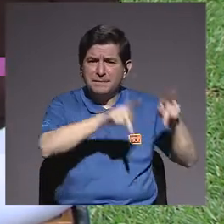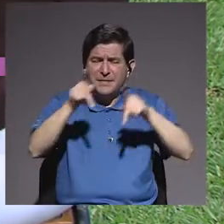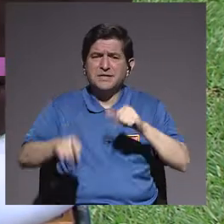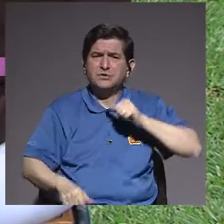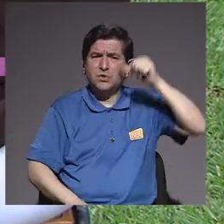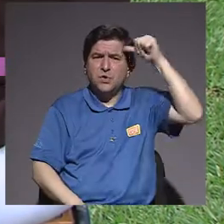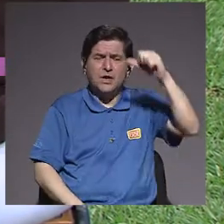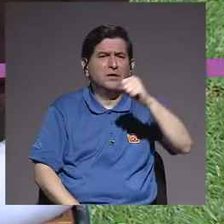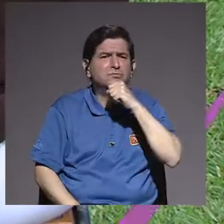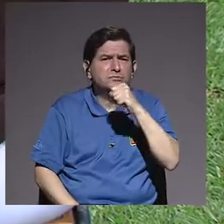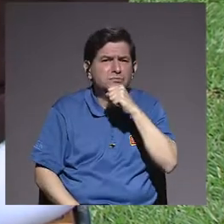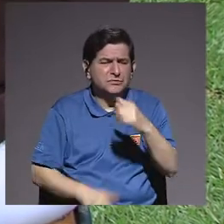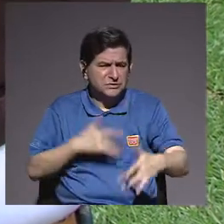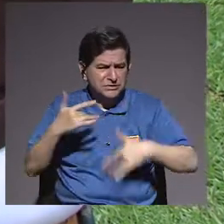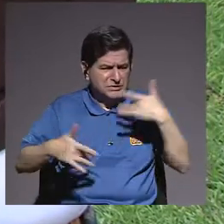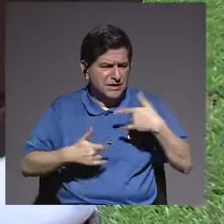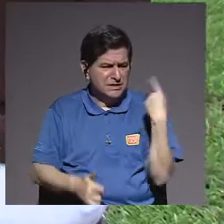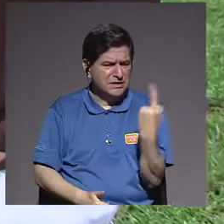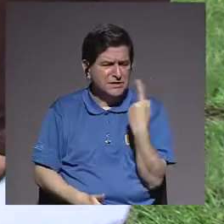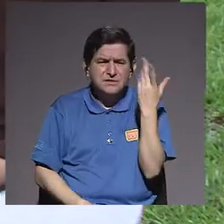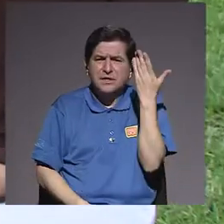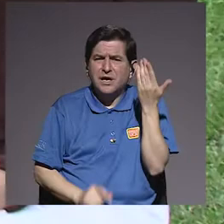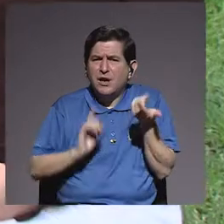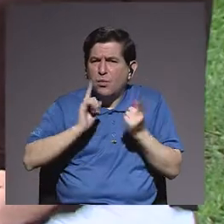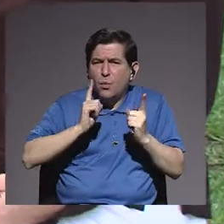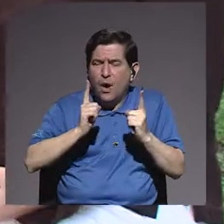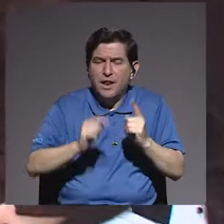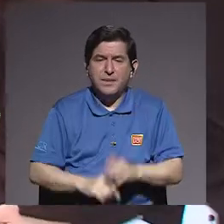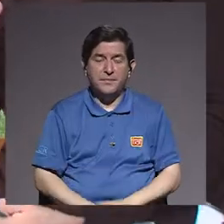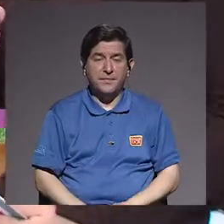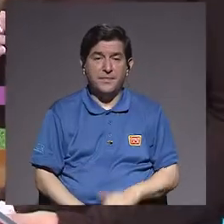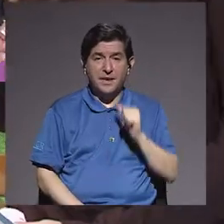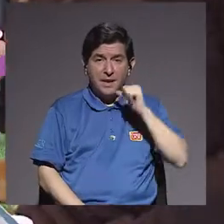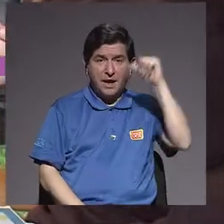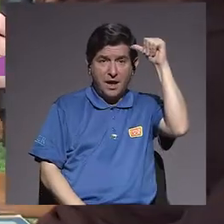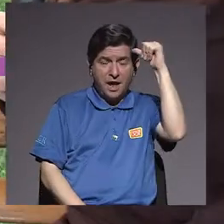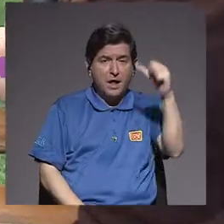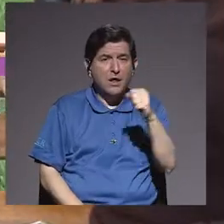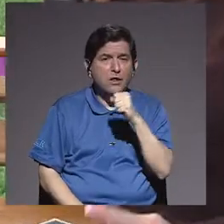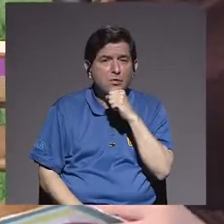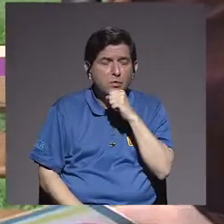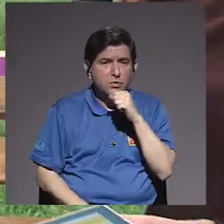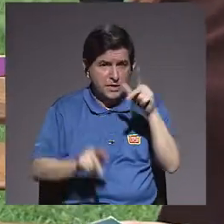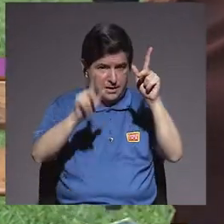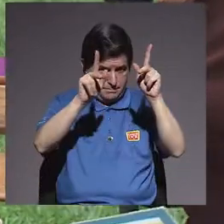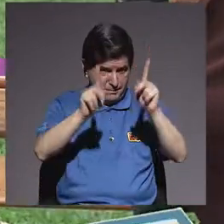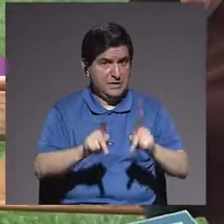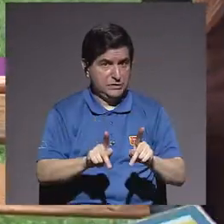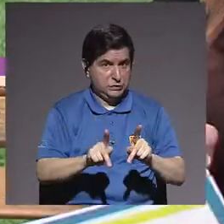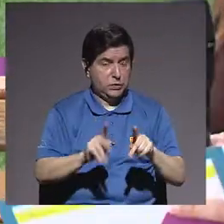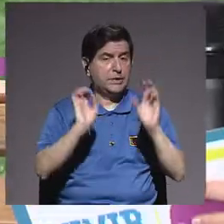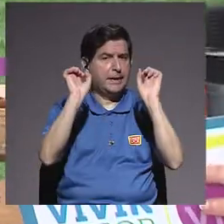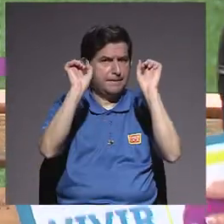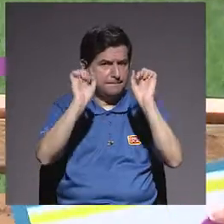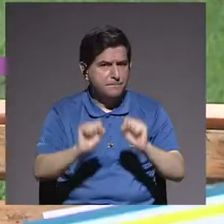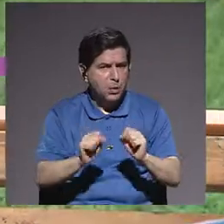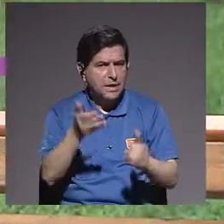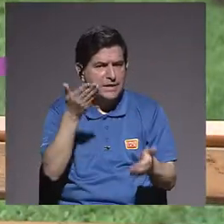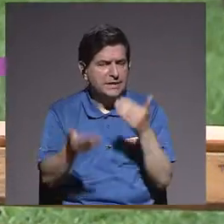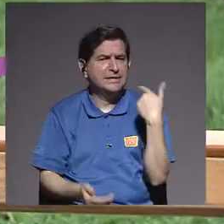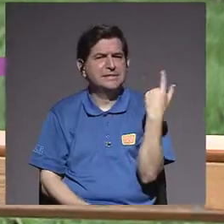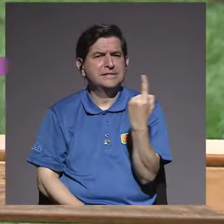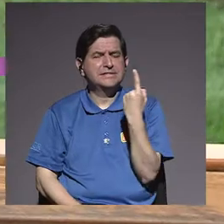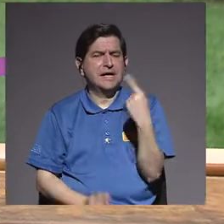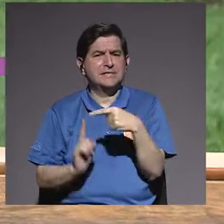personas adultas mayores se sientan solas. El adulto mayor, la persona adulta mayor puede sentirse